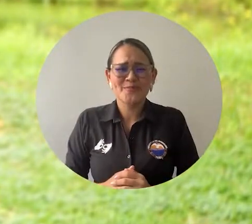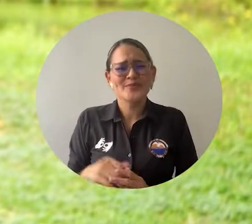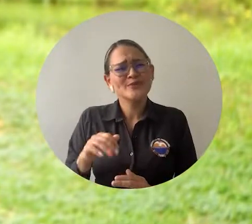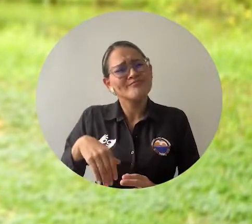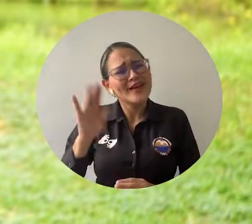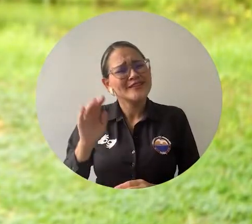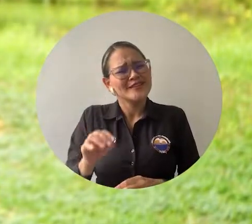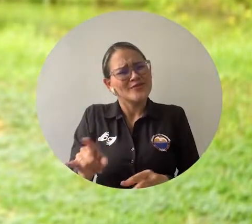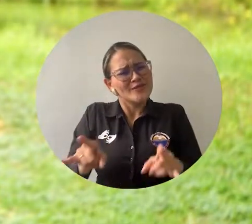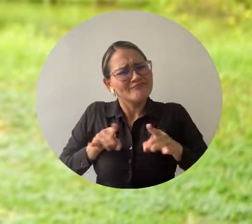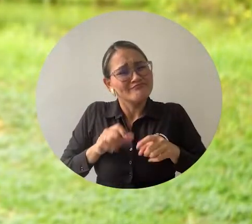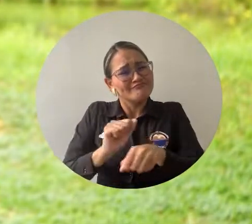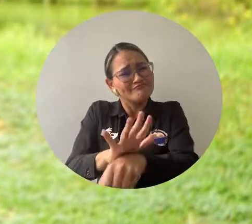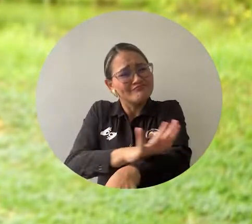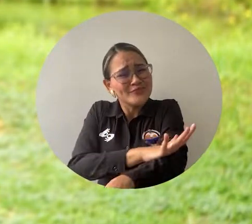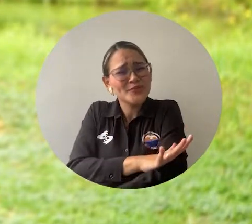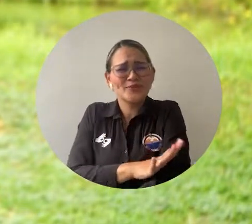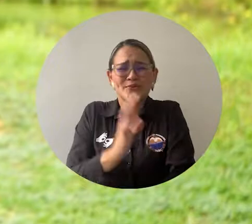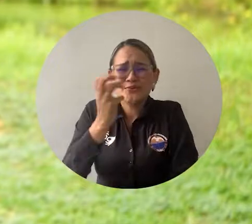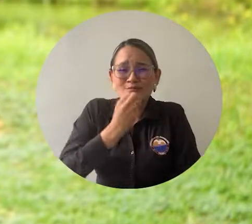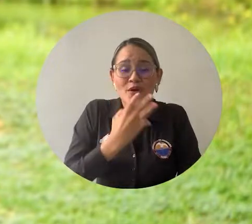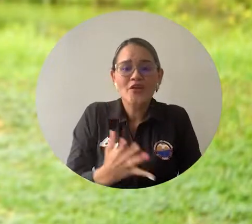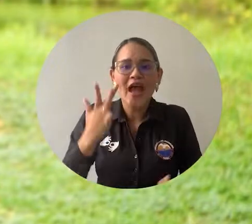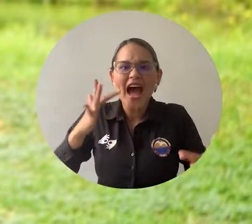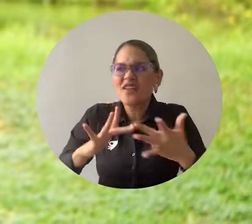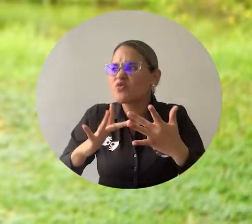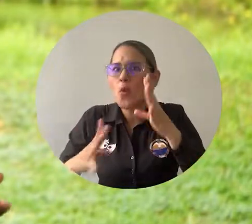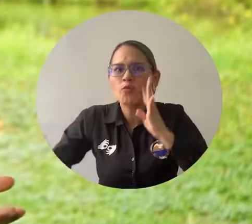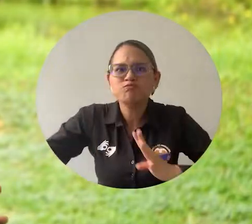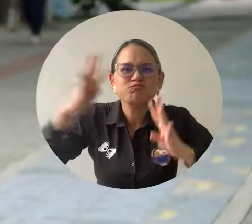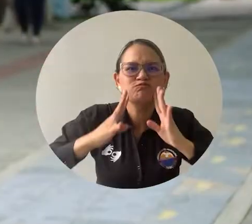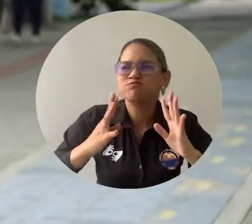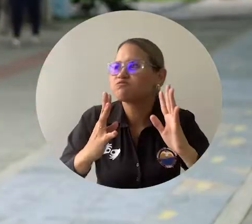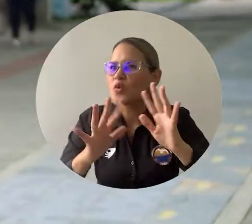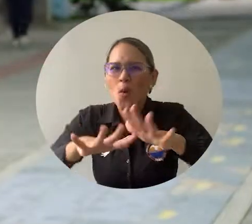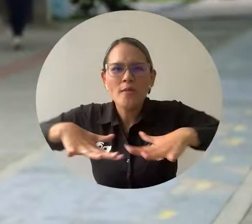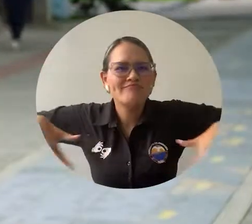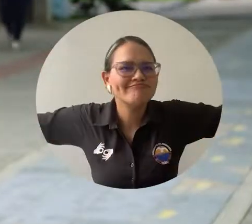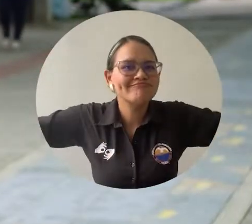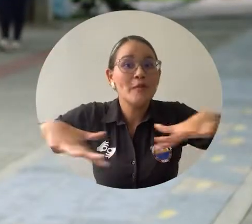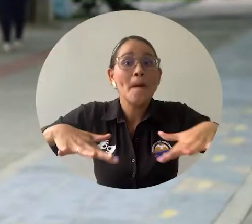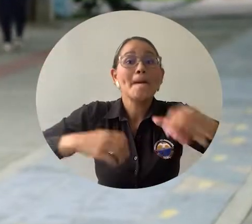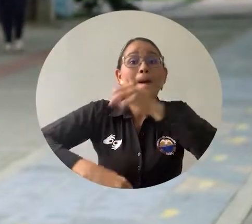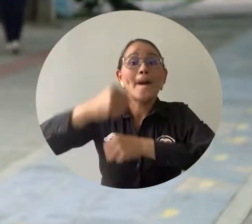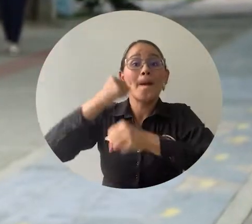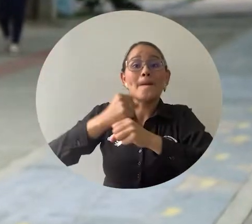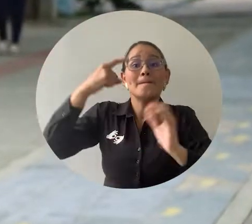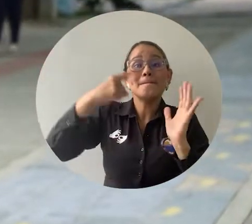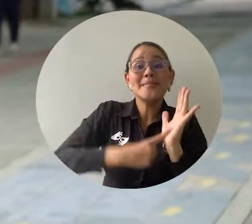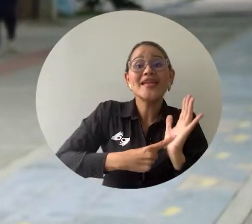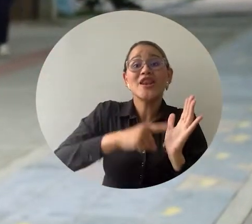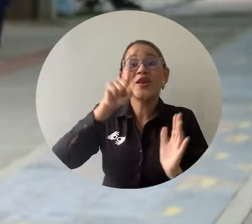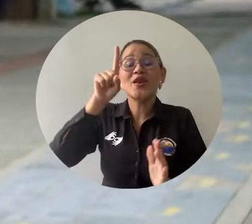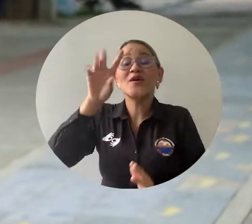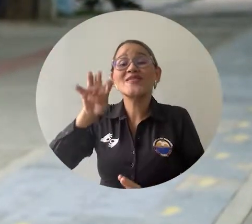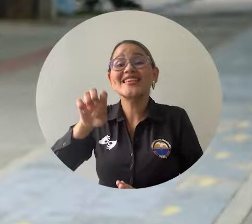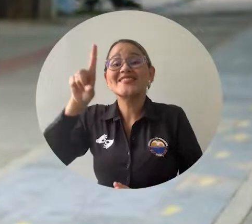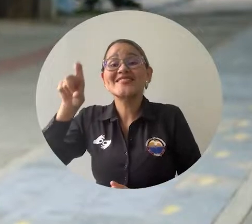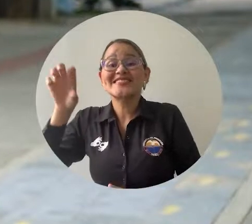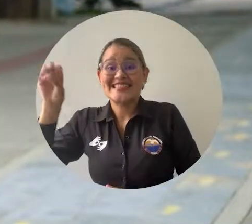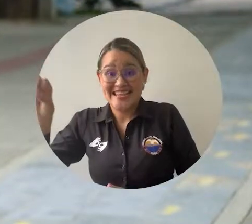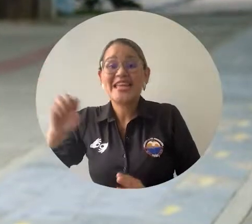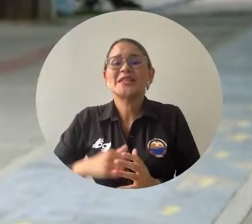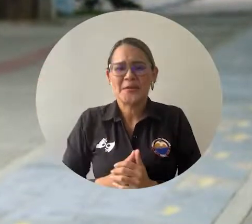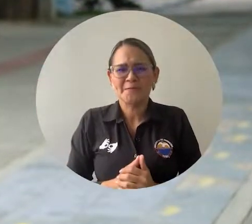emotiva velada en la que la escenografía revivieron los años 60's. En el marco del encuentro se entregaron 21 distinciones a